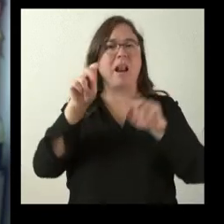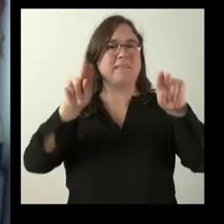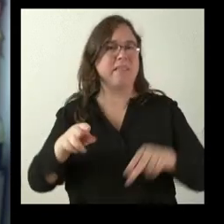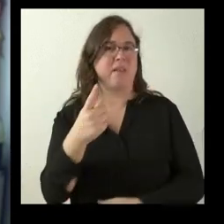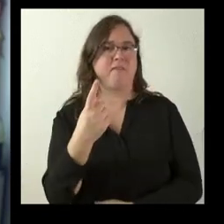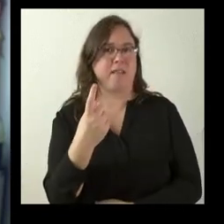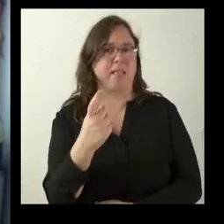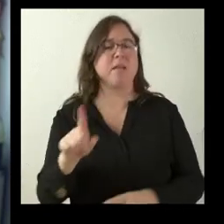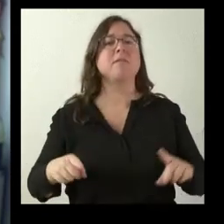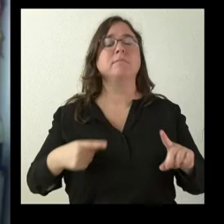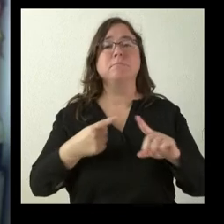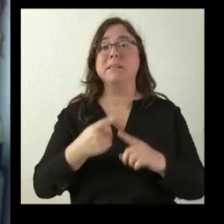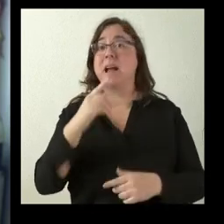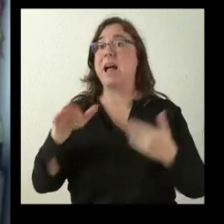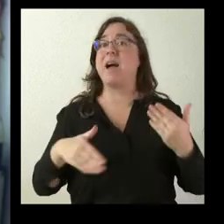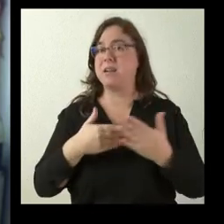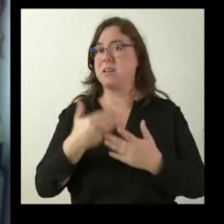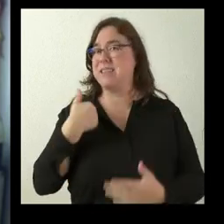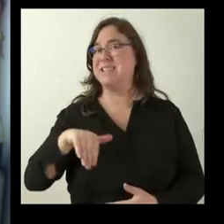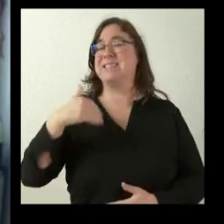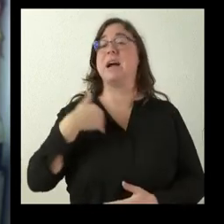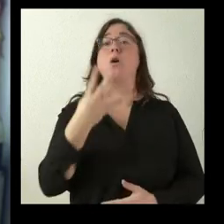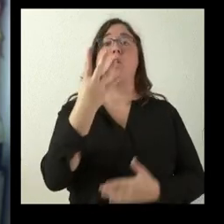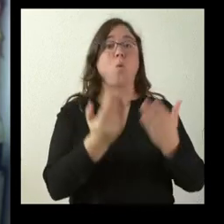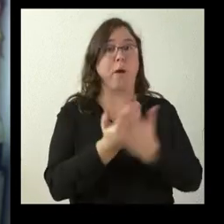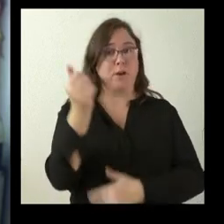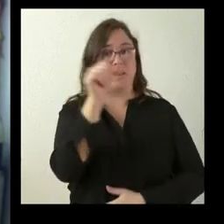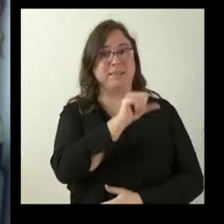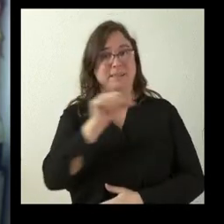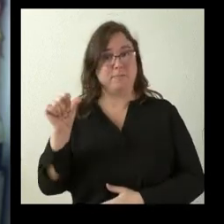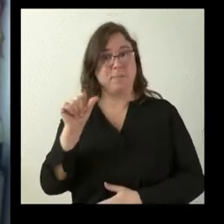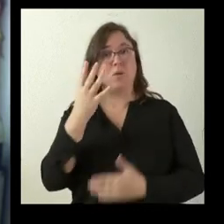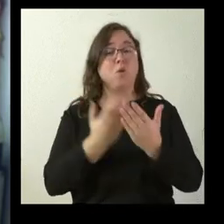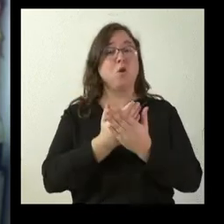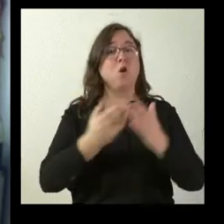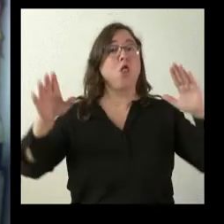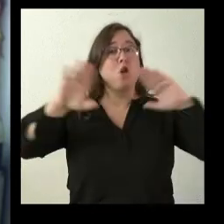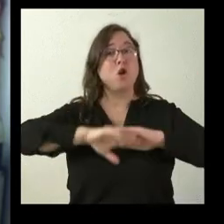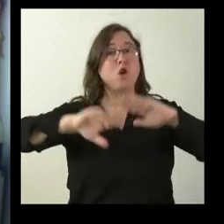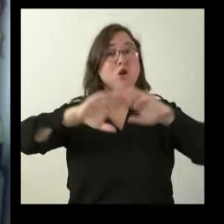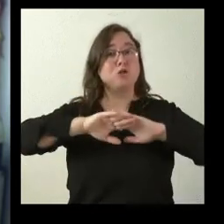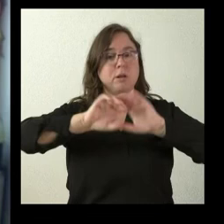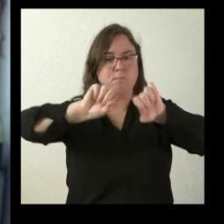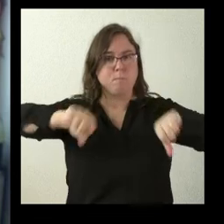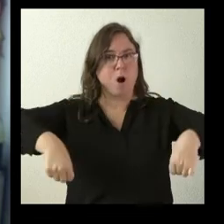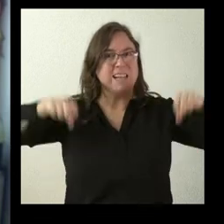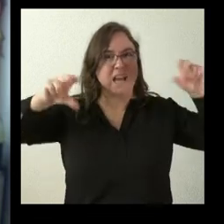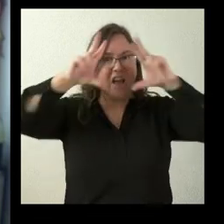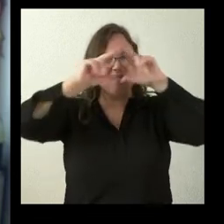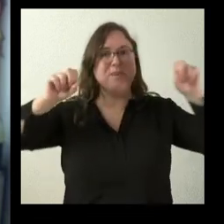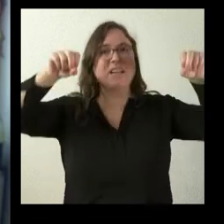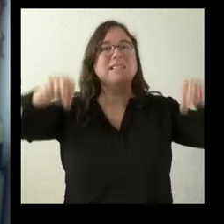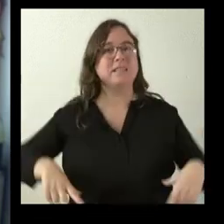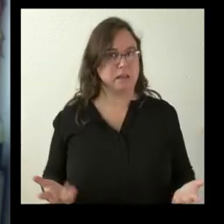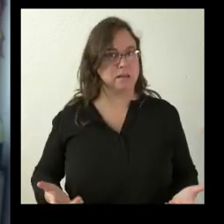de que en cuatro ocasiones, en cuatro días en esta misma semana, el turno de noche va a quedar descubierto de enfermeras. ¿Han